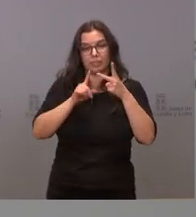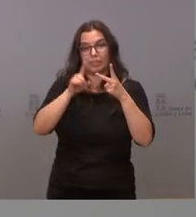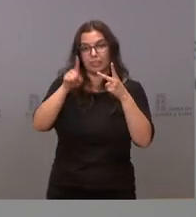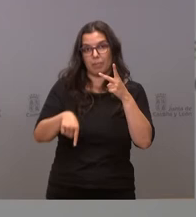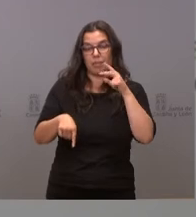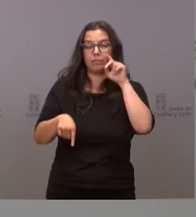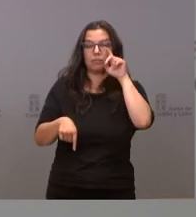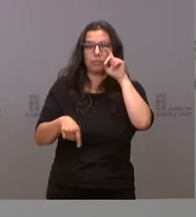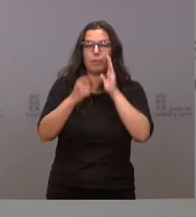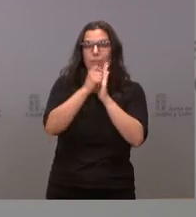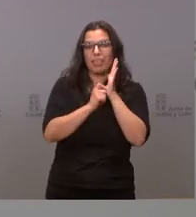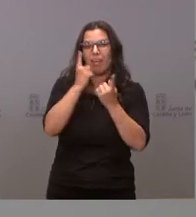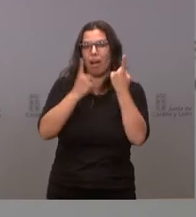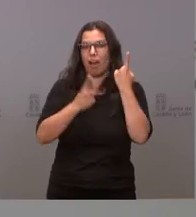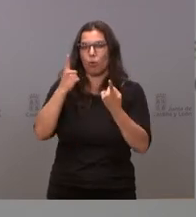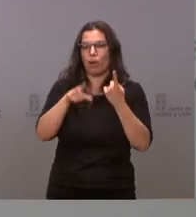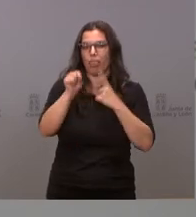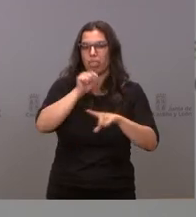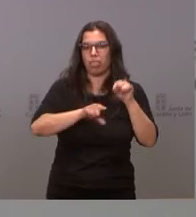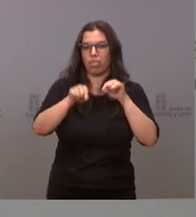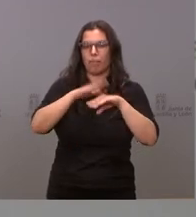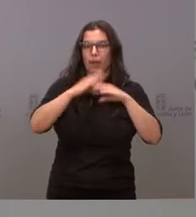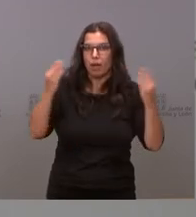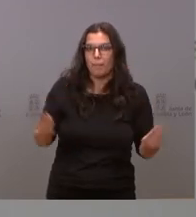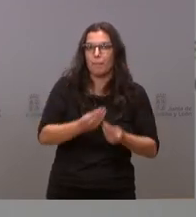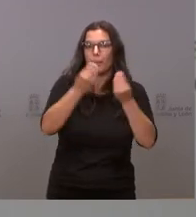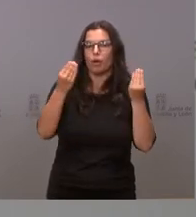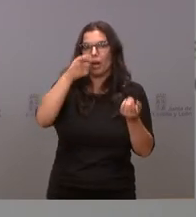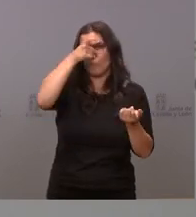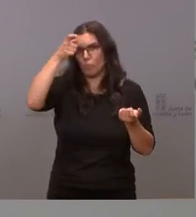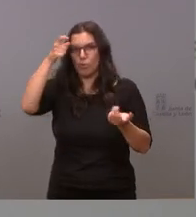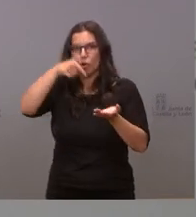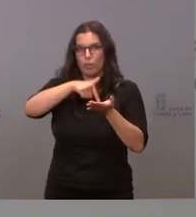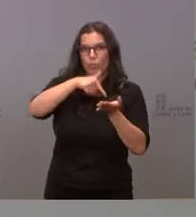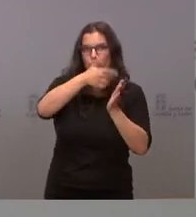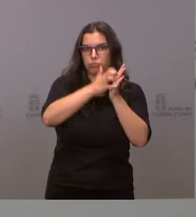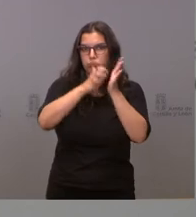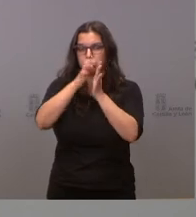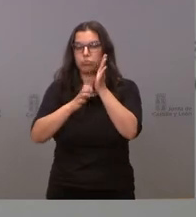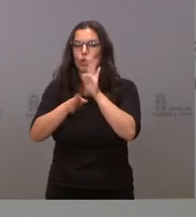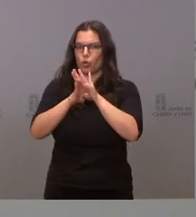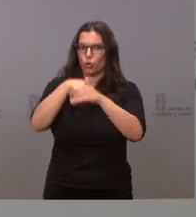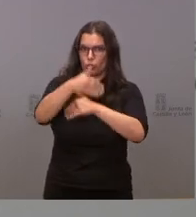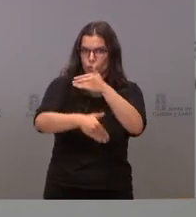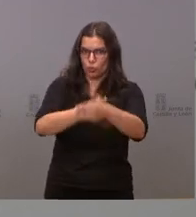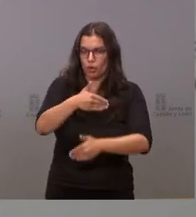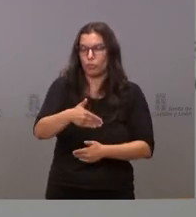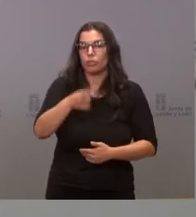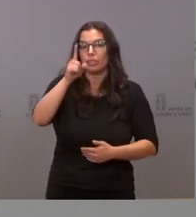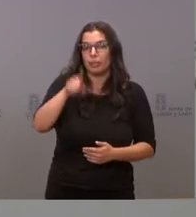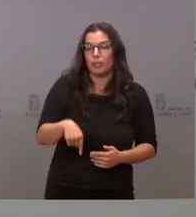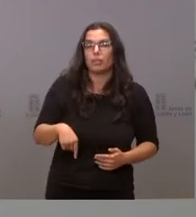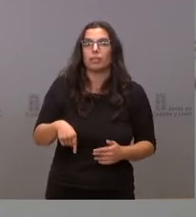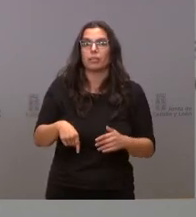adoptado alguna medida para mejorar la fiscalidad en el ámbito rural, lo seguiremos haciendo y vamos a seguir